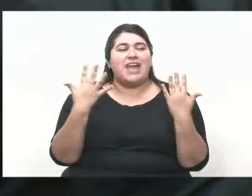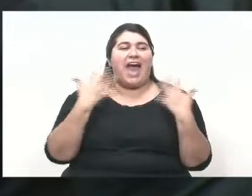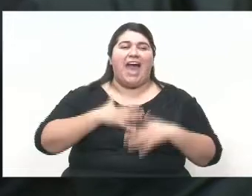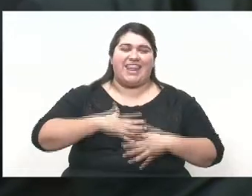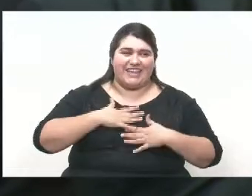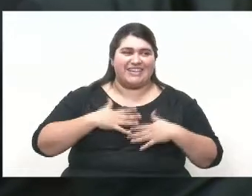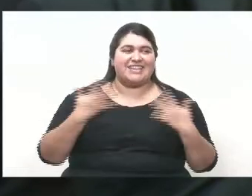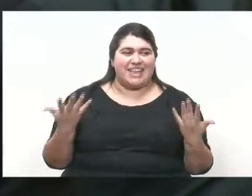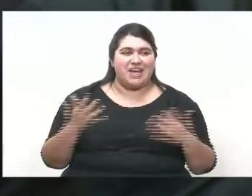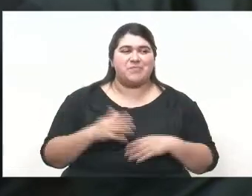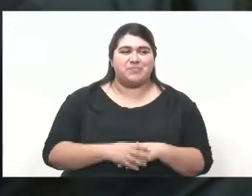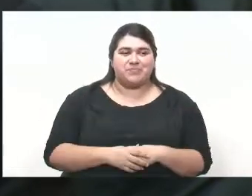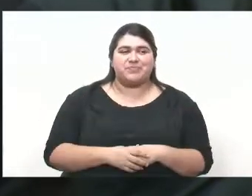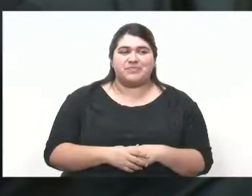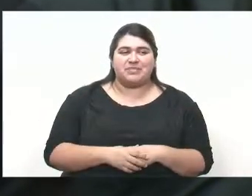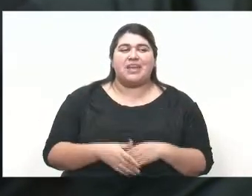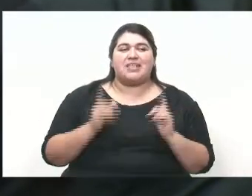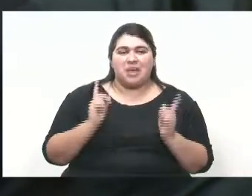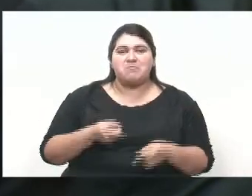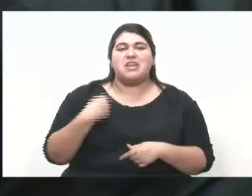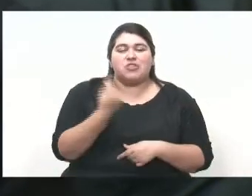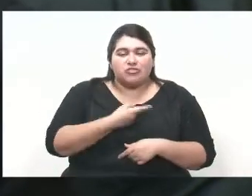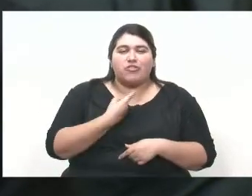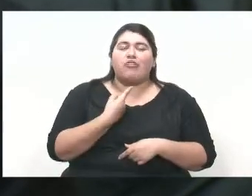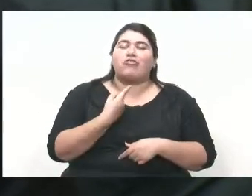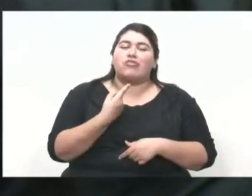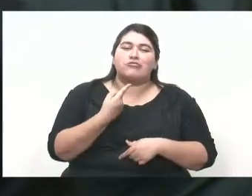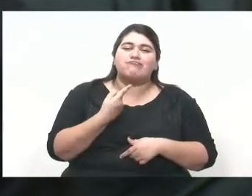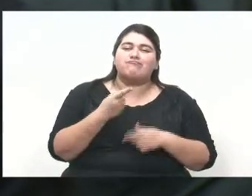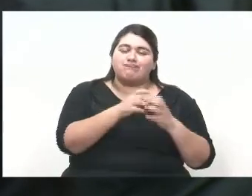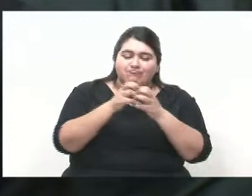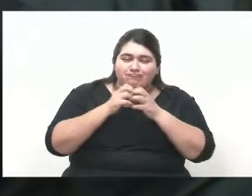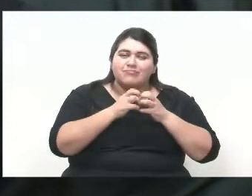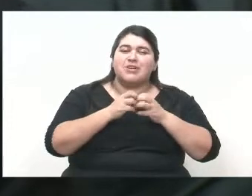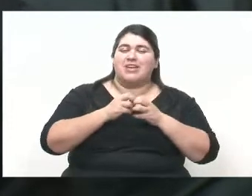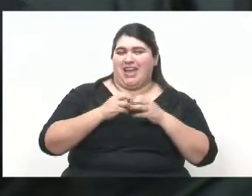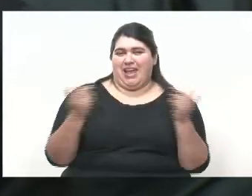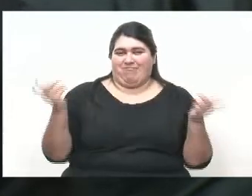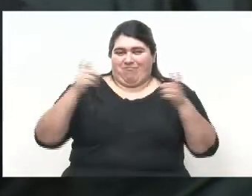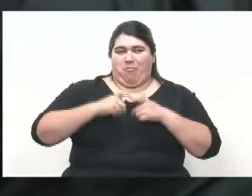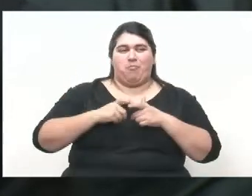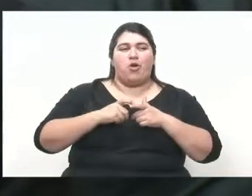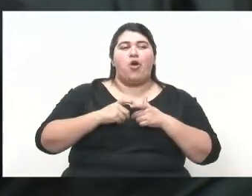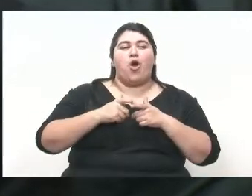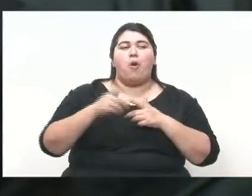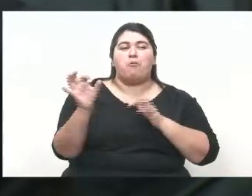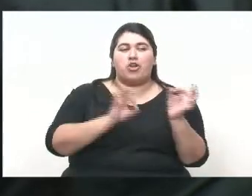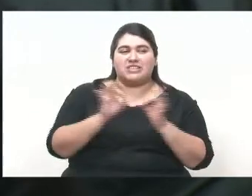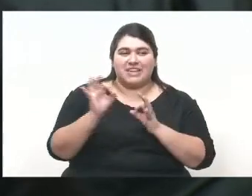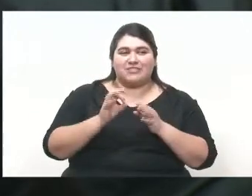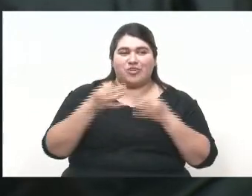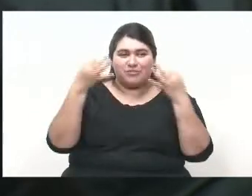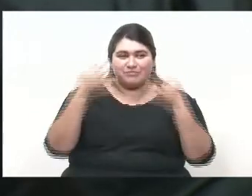estamos dando tratamiento a un proyecto que cristaliza